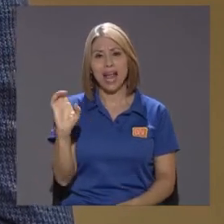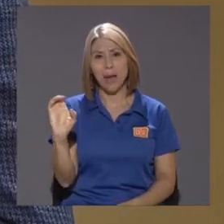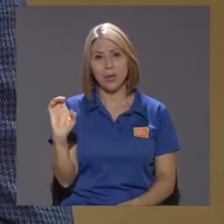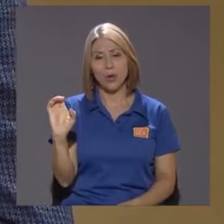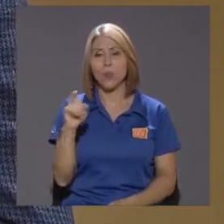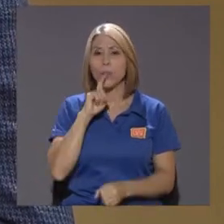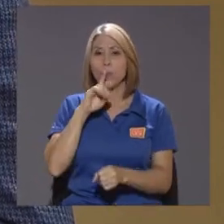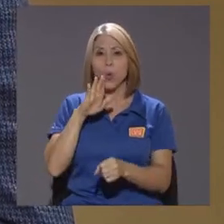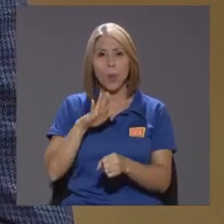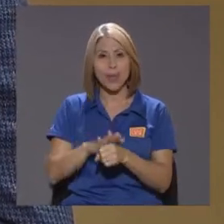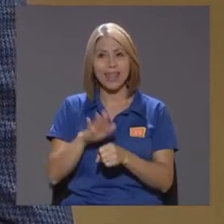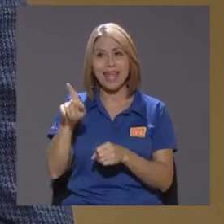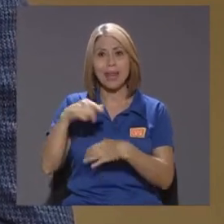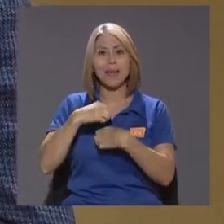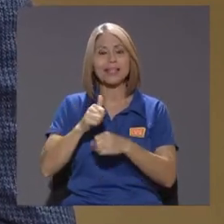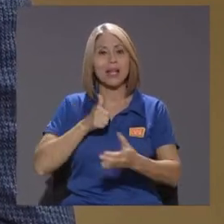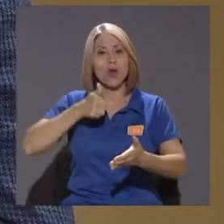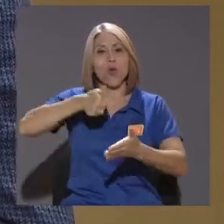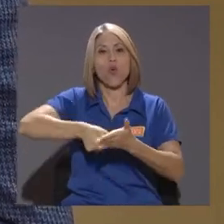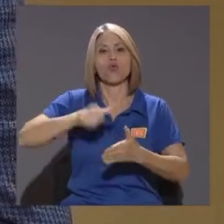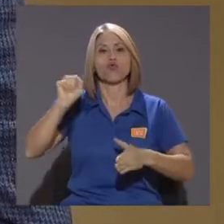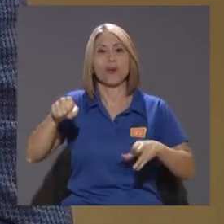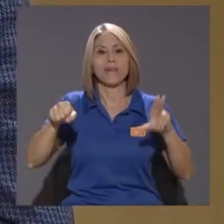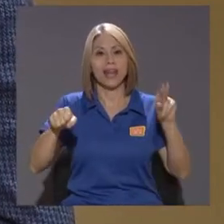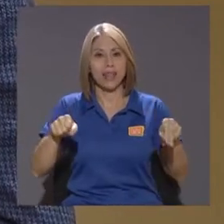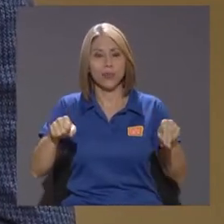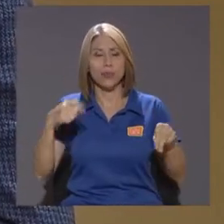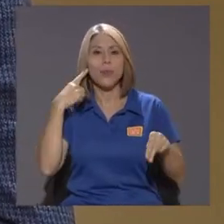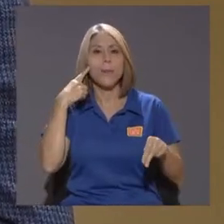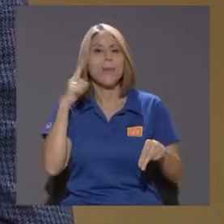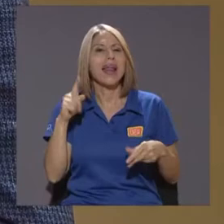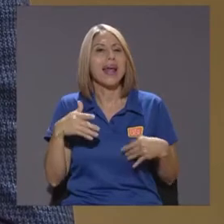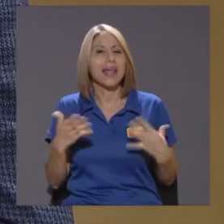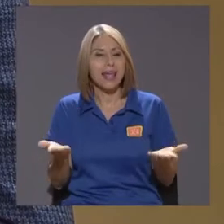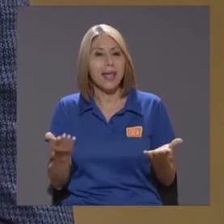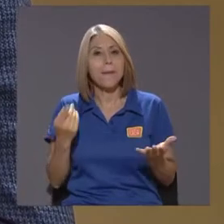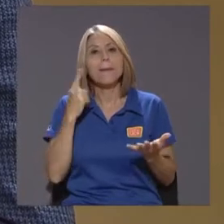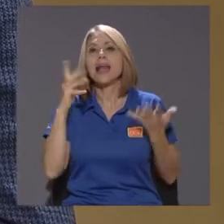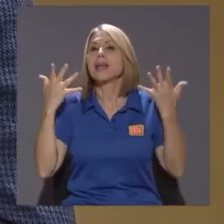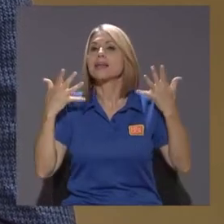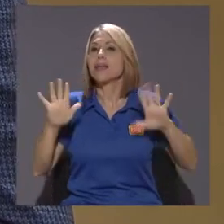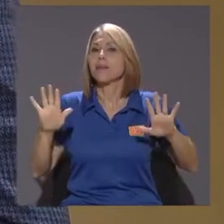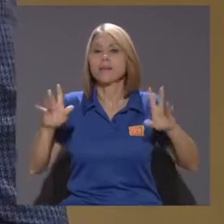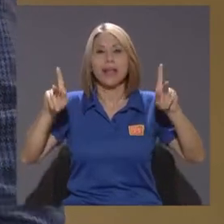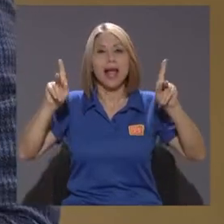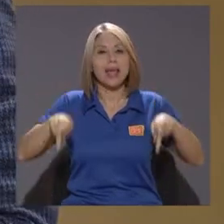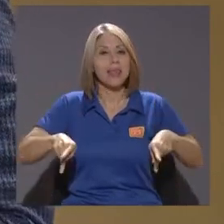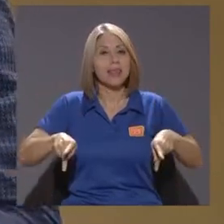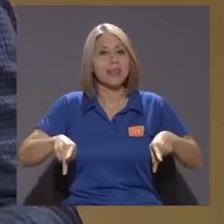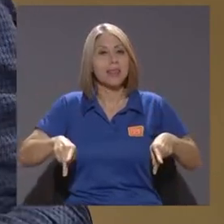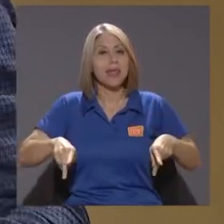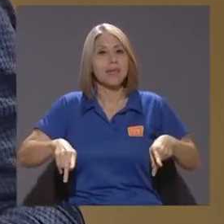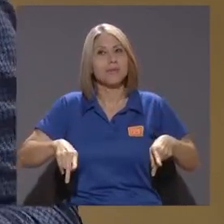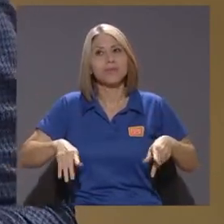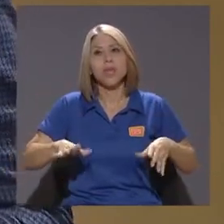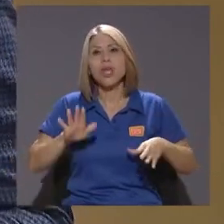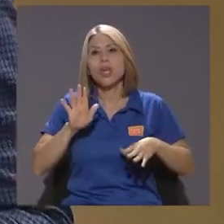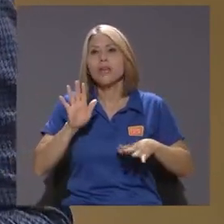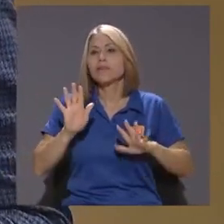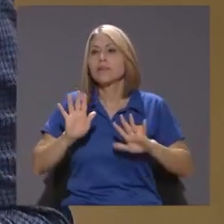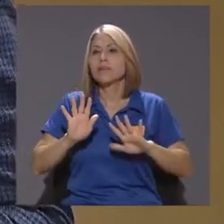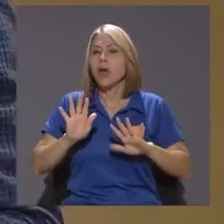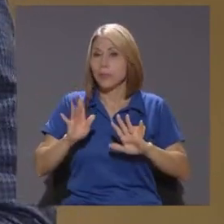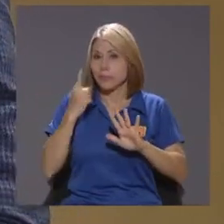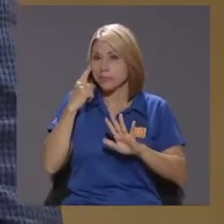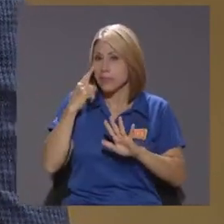Que va a hacer Un referendo Para de una vez Por todas La gente Deje Perdón Su base Porque esto